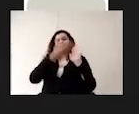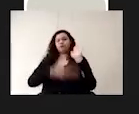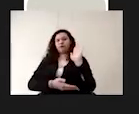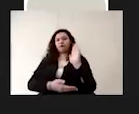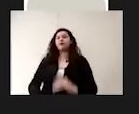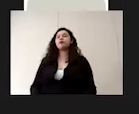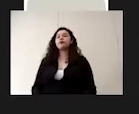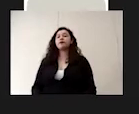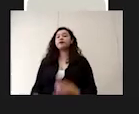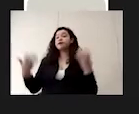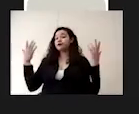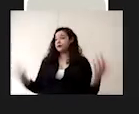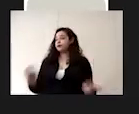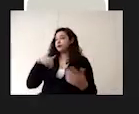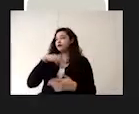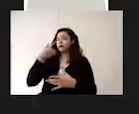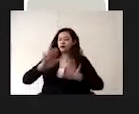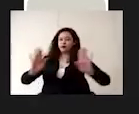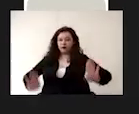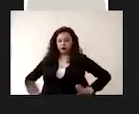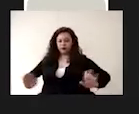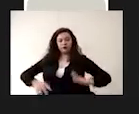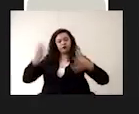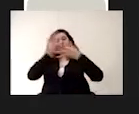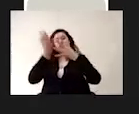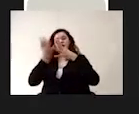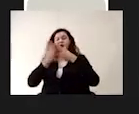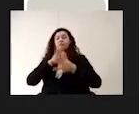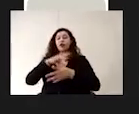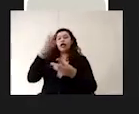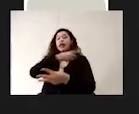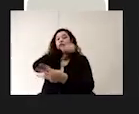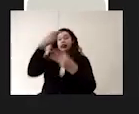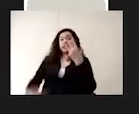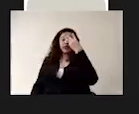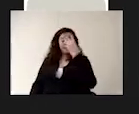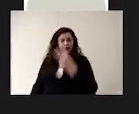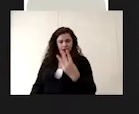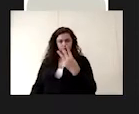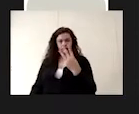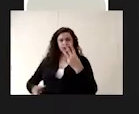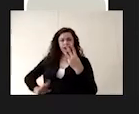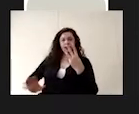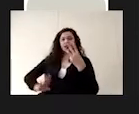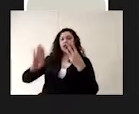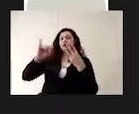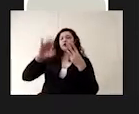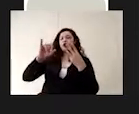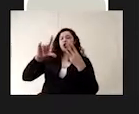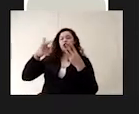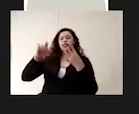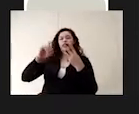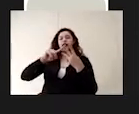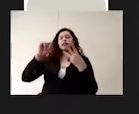Podemos dividir sus características en tres. Características biológicas, características